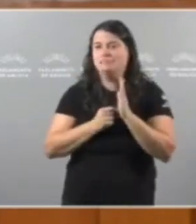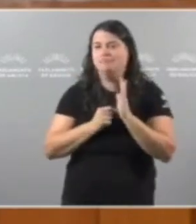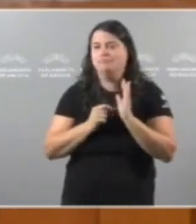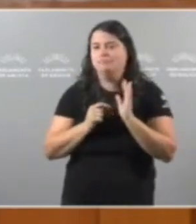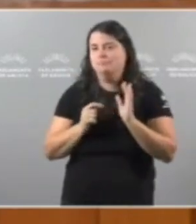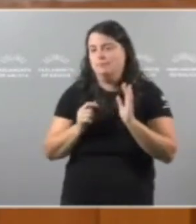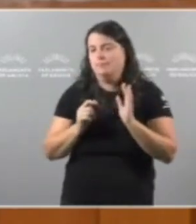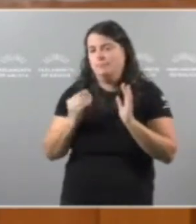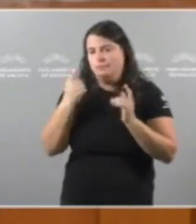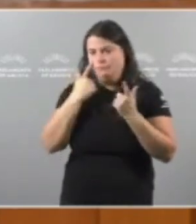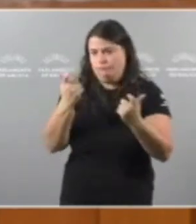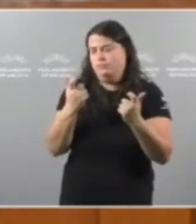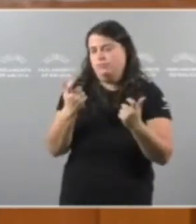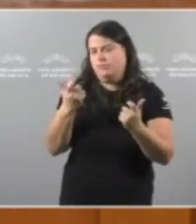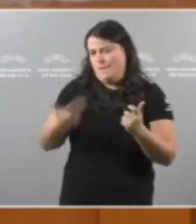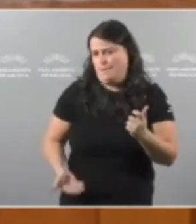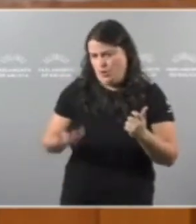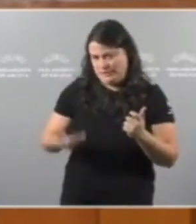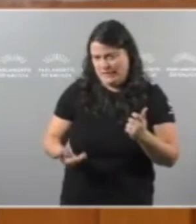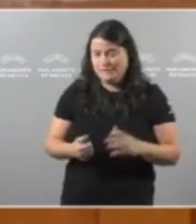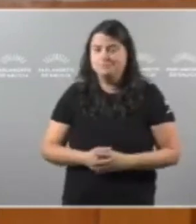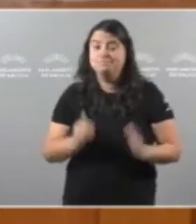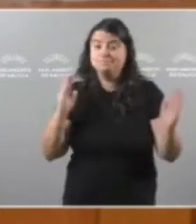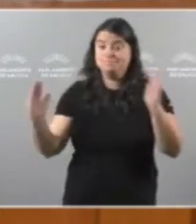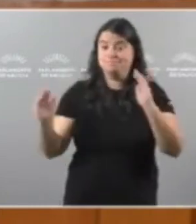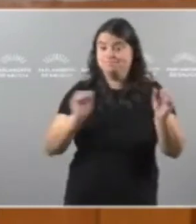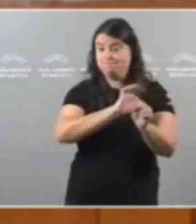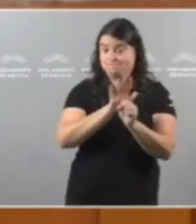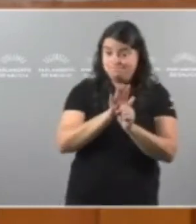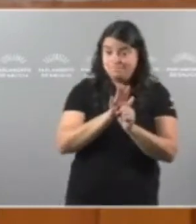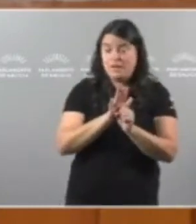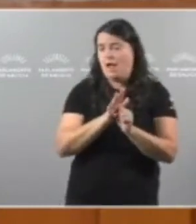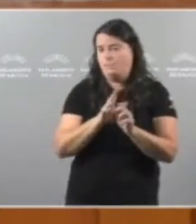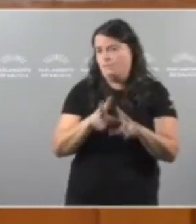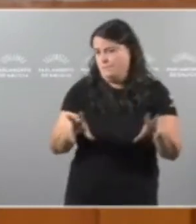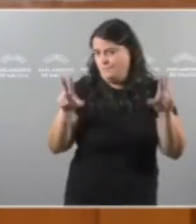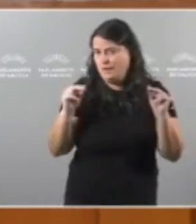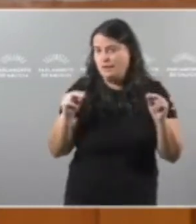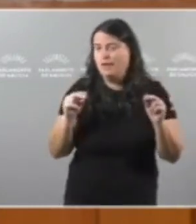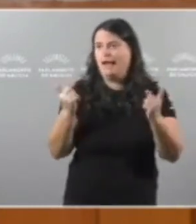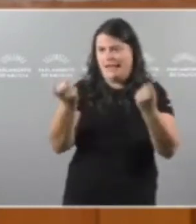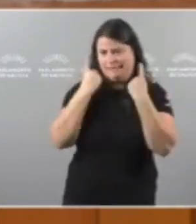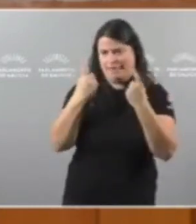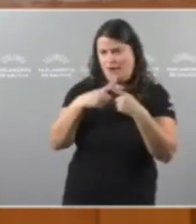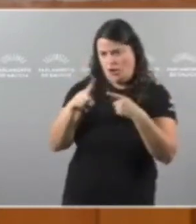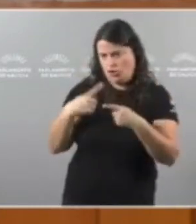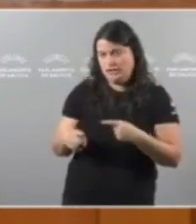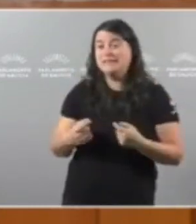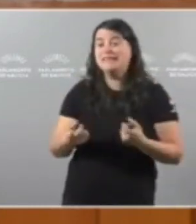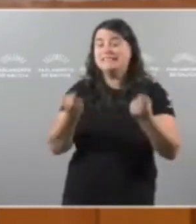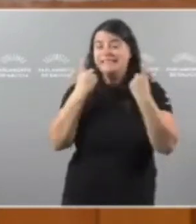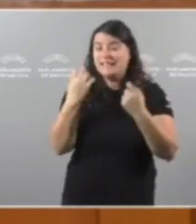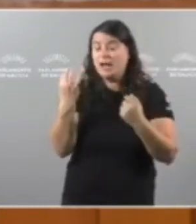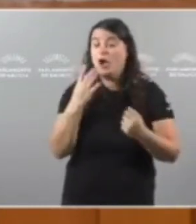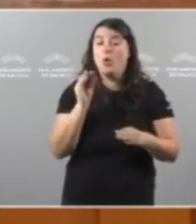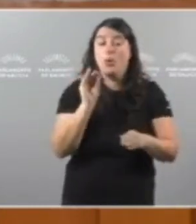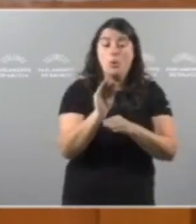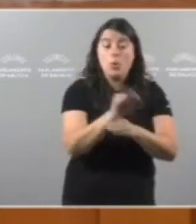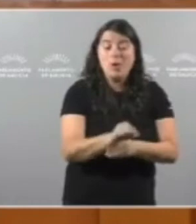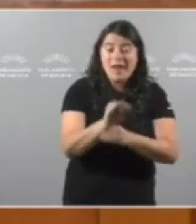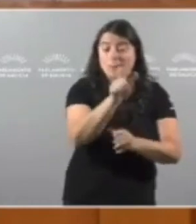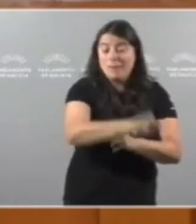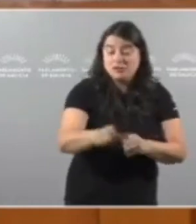Importantes Saímos dunha pandemia Que nos deixou Moitas leccións Unha delas Era que os cuidado Das persoas